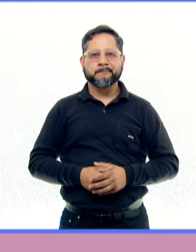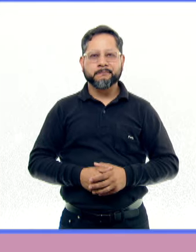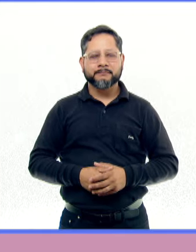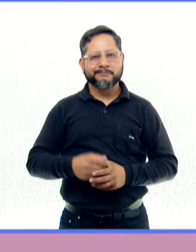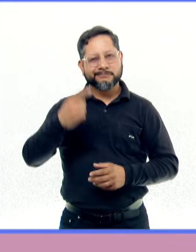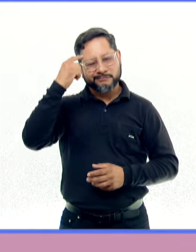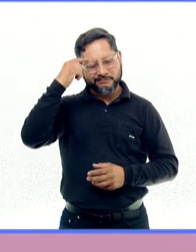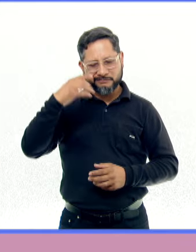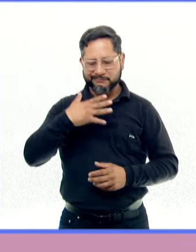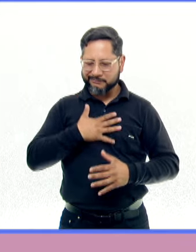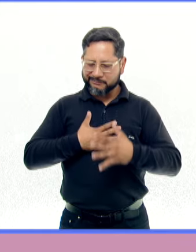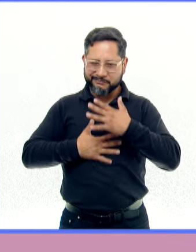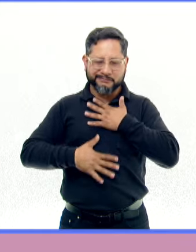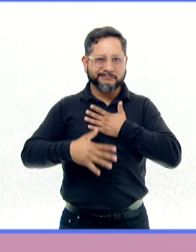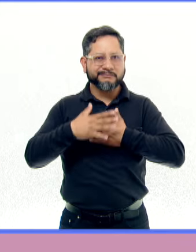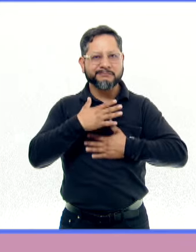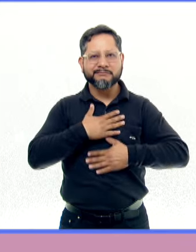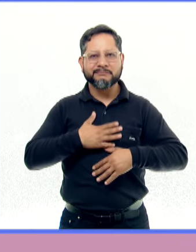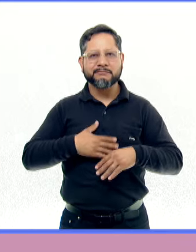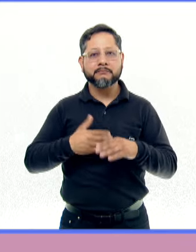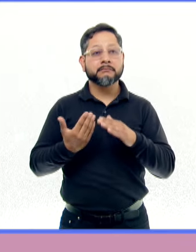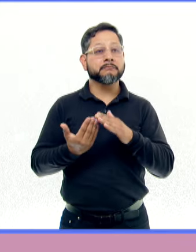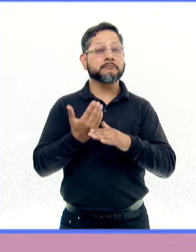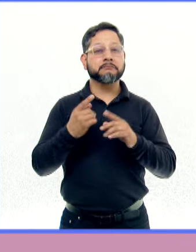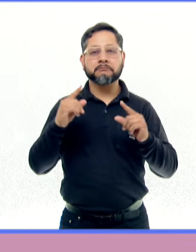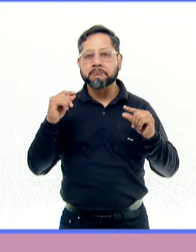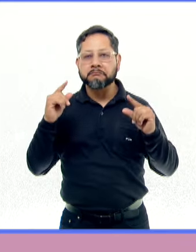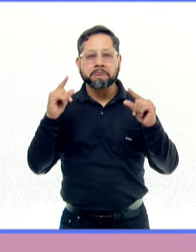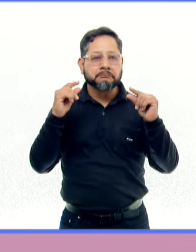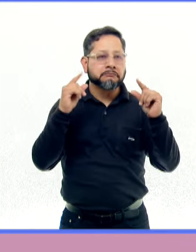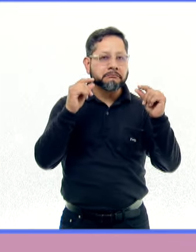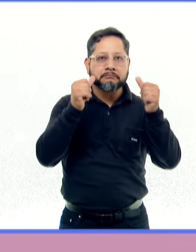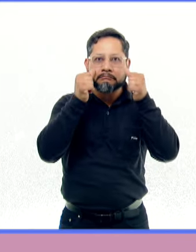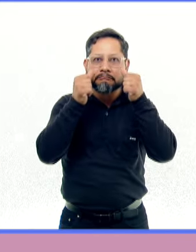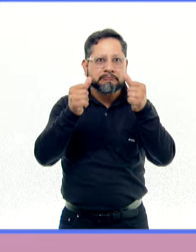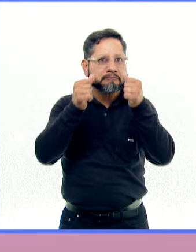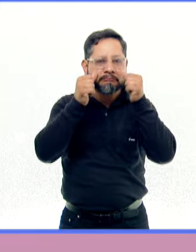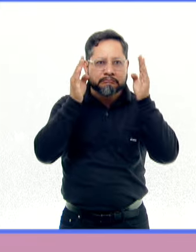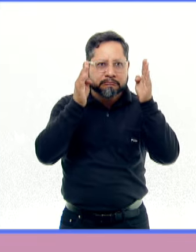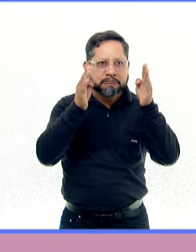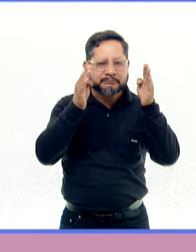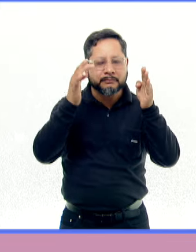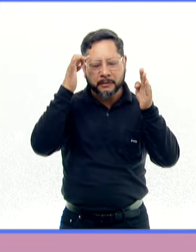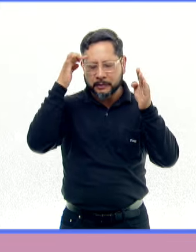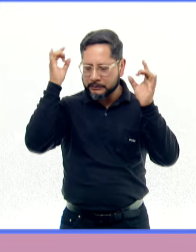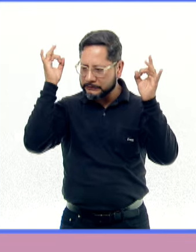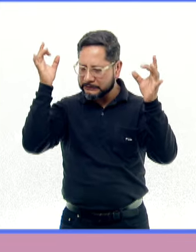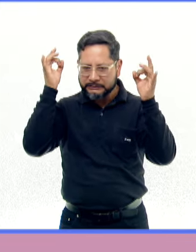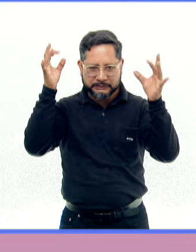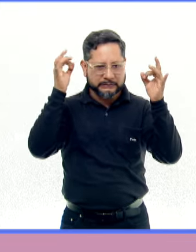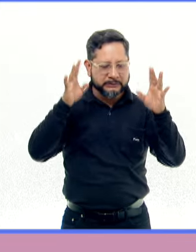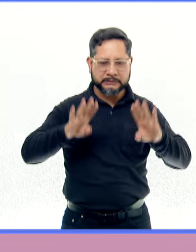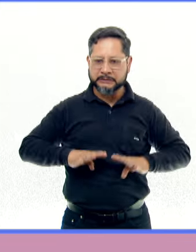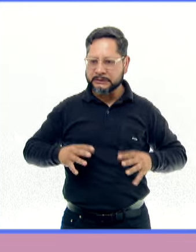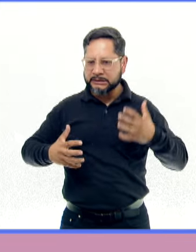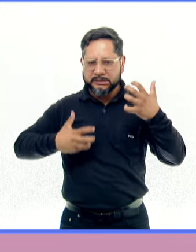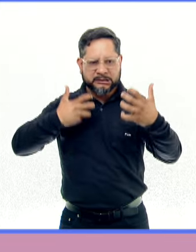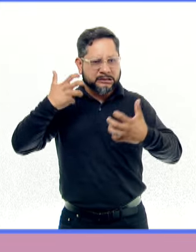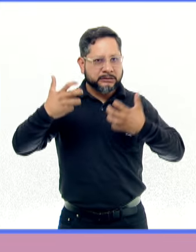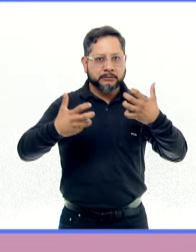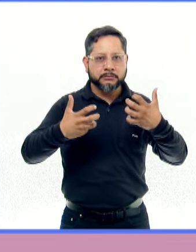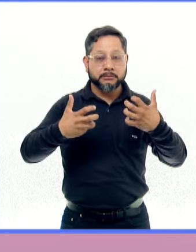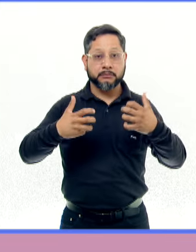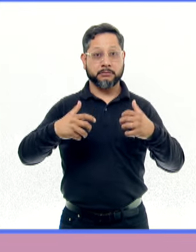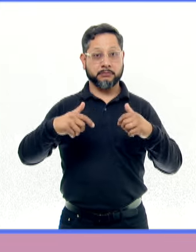Produce cansancio, somnolencia durante el día, problemas de atención y concentración, dolor de cabeza y cambios en el estado de ánimo. En